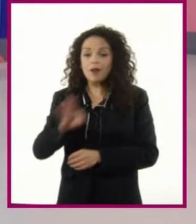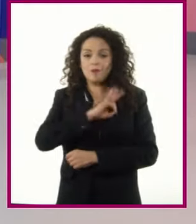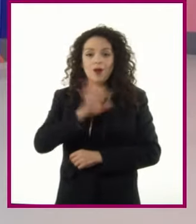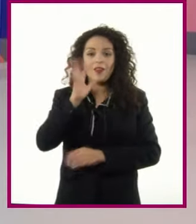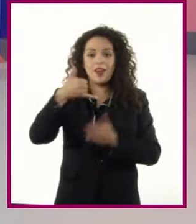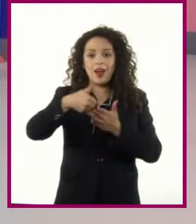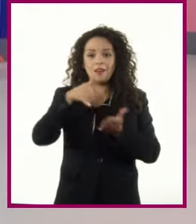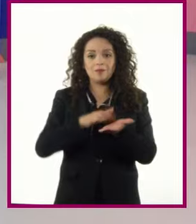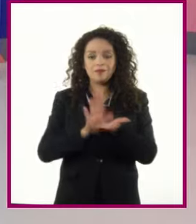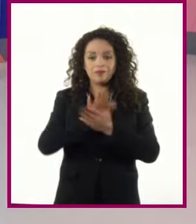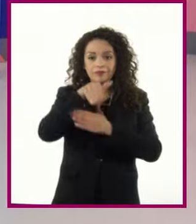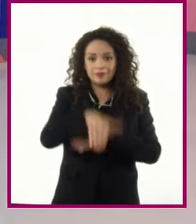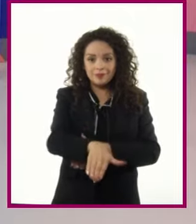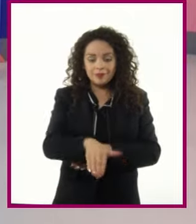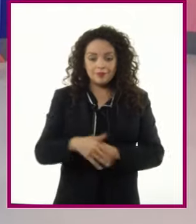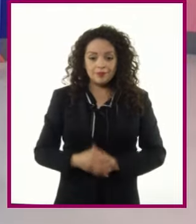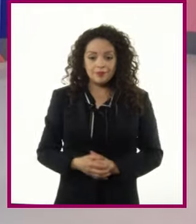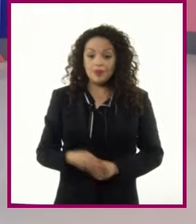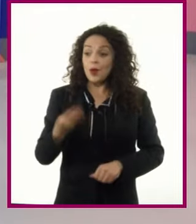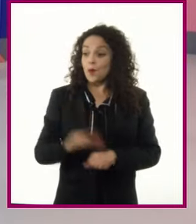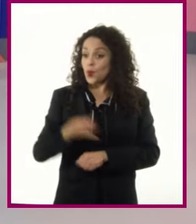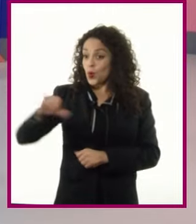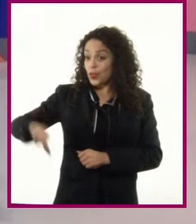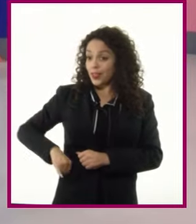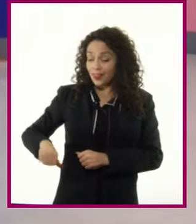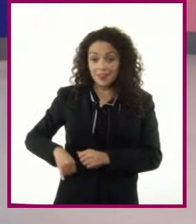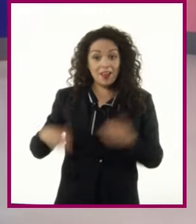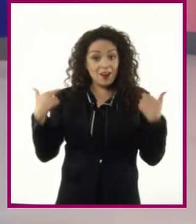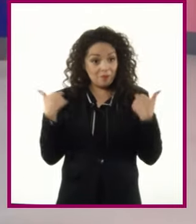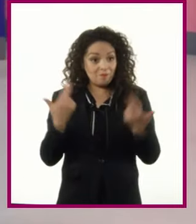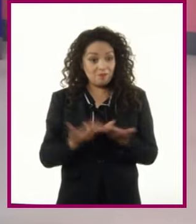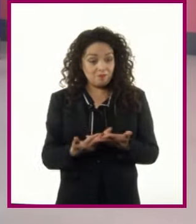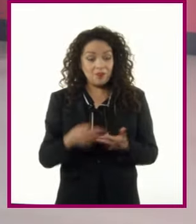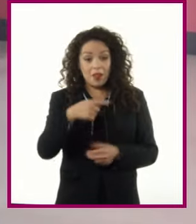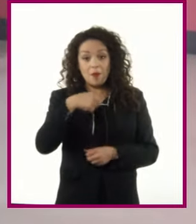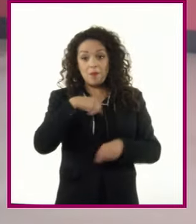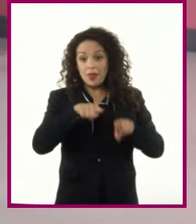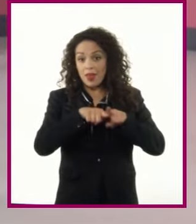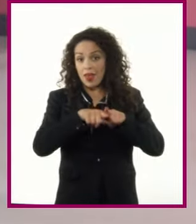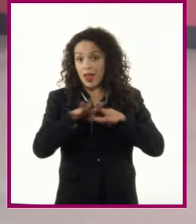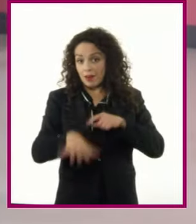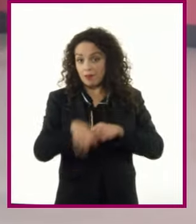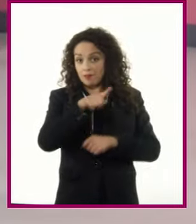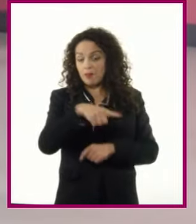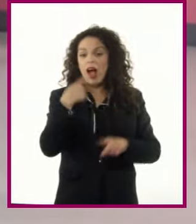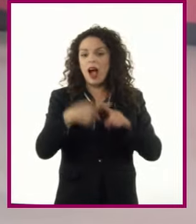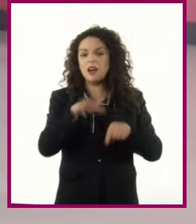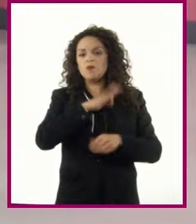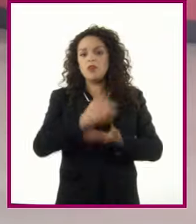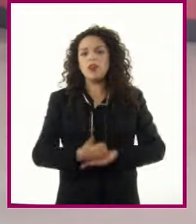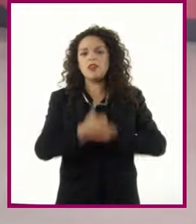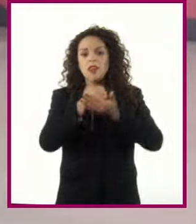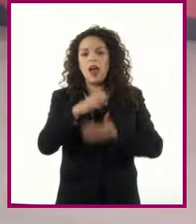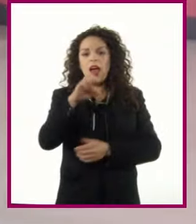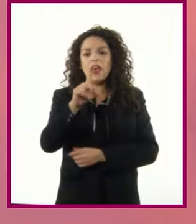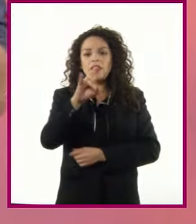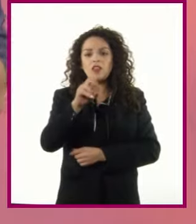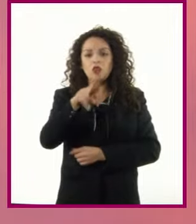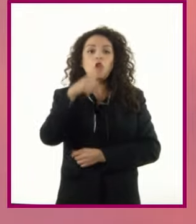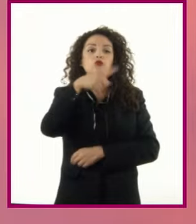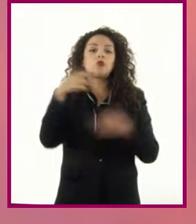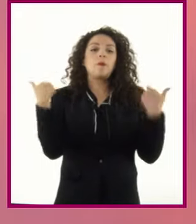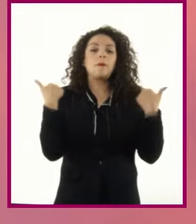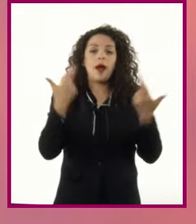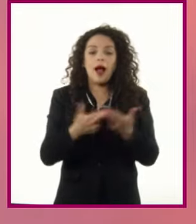¡Qué interesante, profesor! Y en el caso de mi hermana, el editor de su texto puede ser su maestro O entre sus